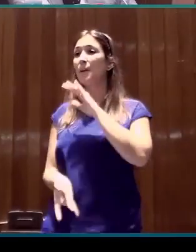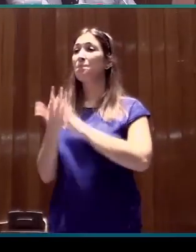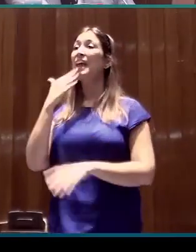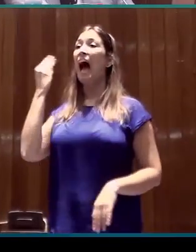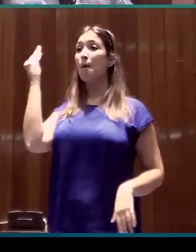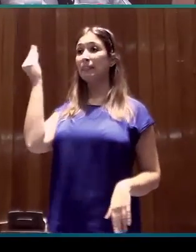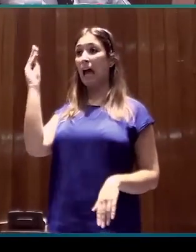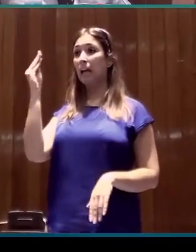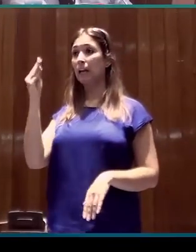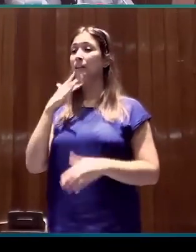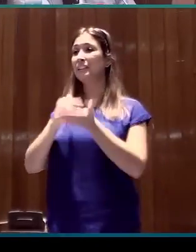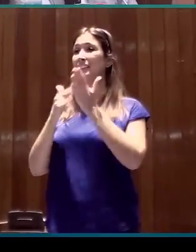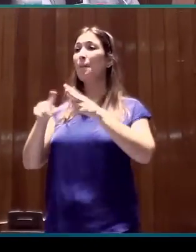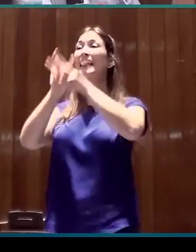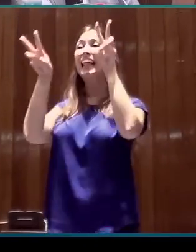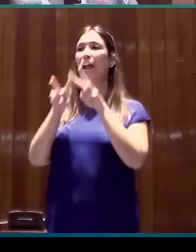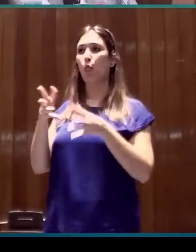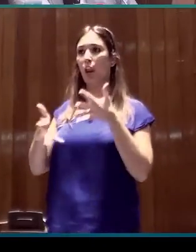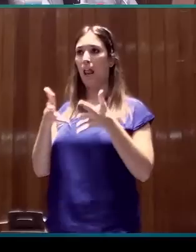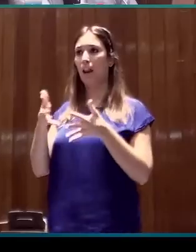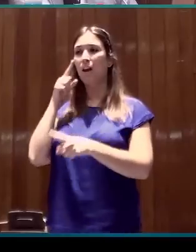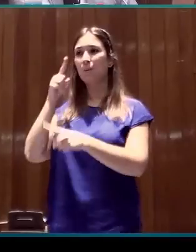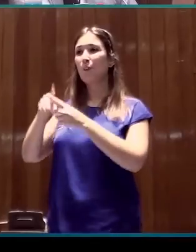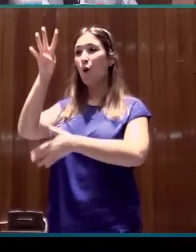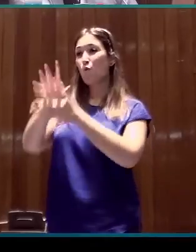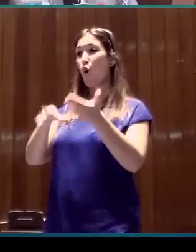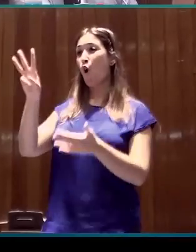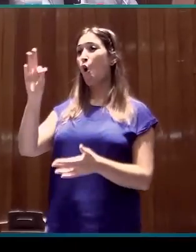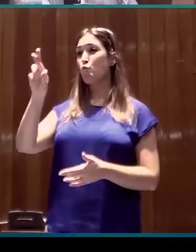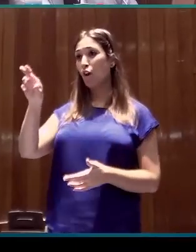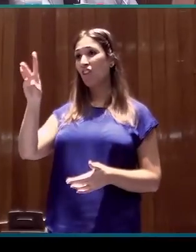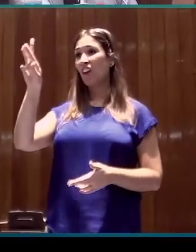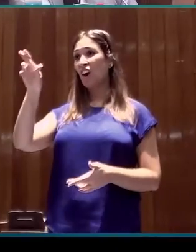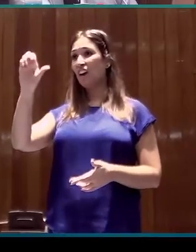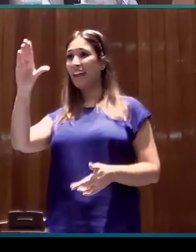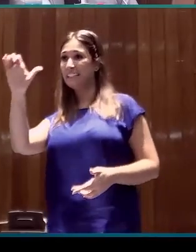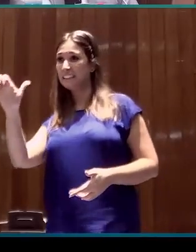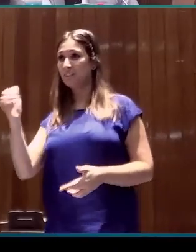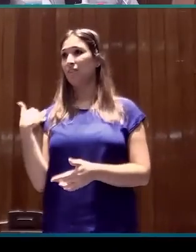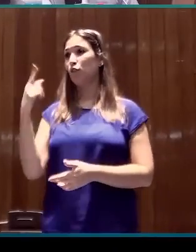en el Sistema de Signos Internacional para la Barcelona World Race en el año 2011